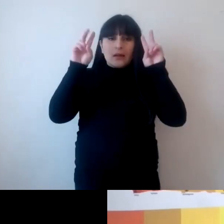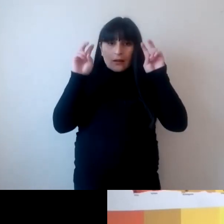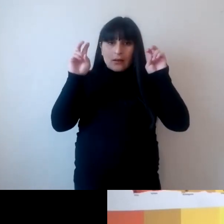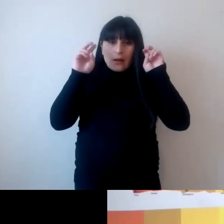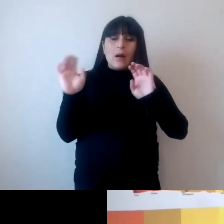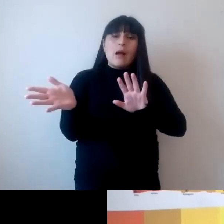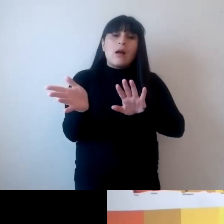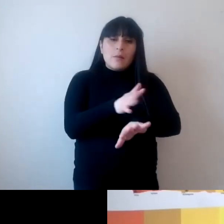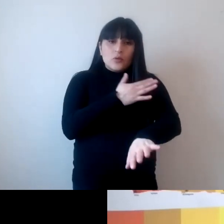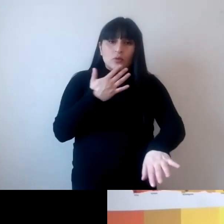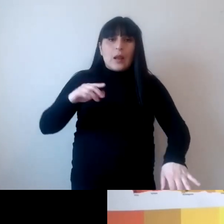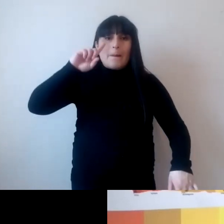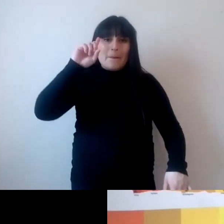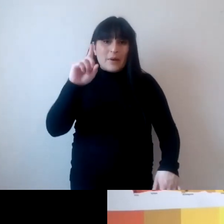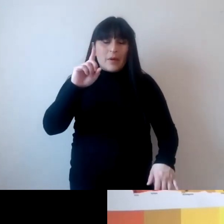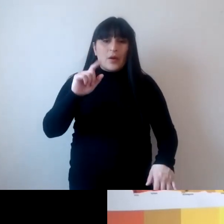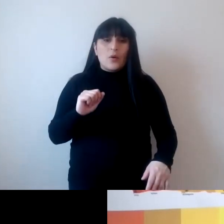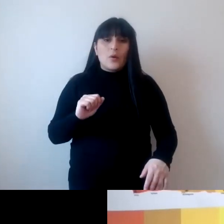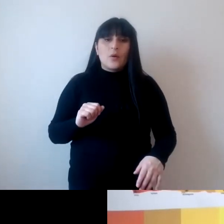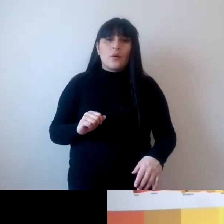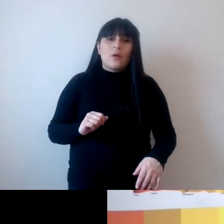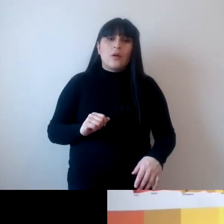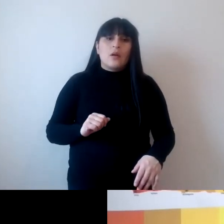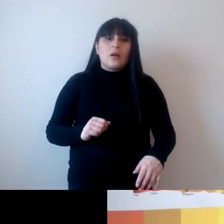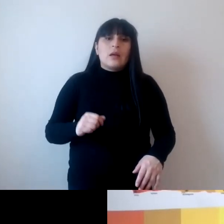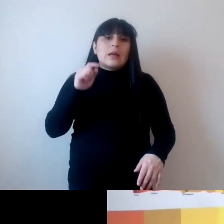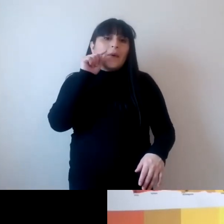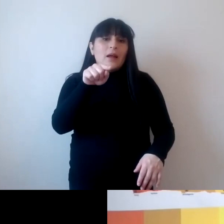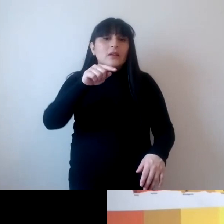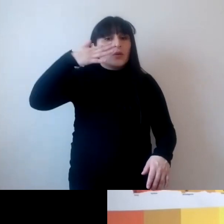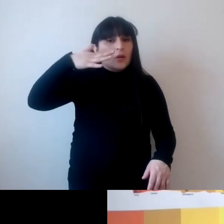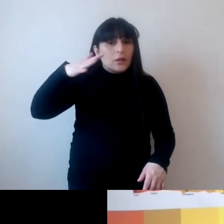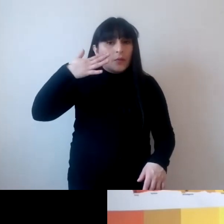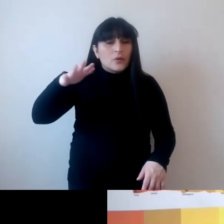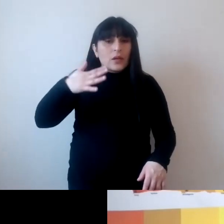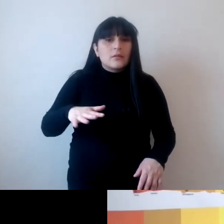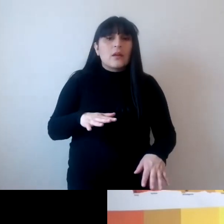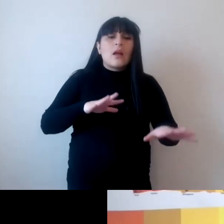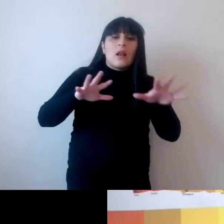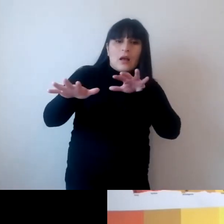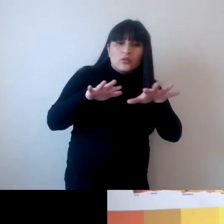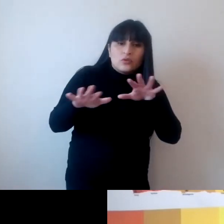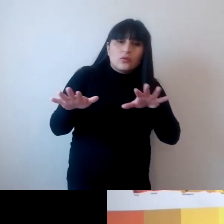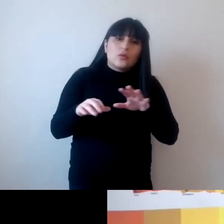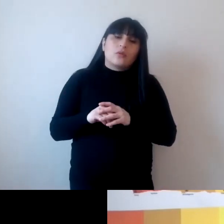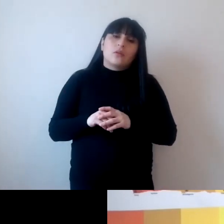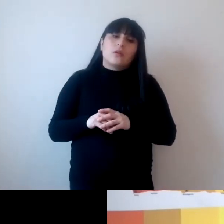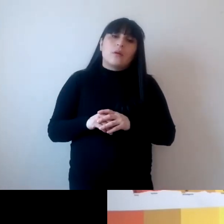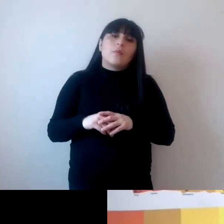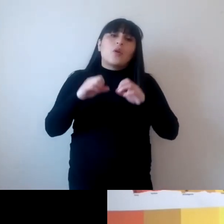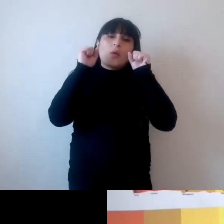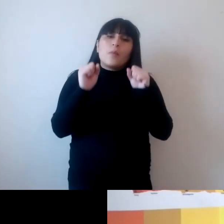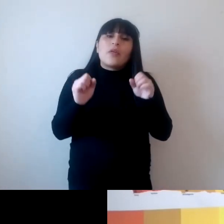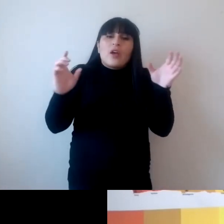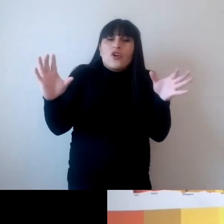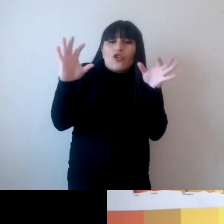principal primero para evitar la sobredeterminación y para eso es muy importante la acción ¿por qué? porque la acción nos permite conectar la